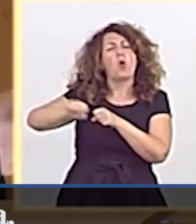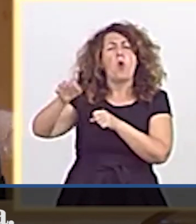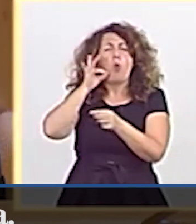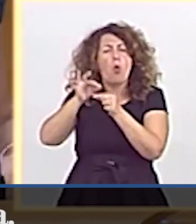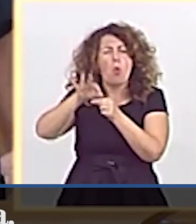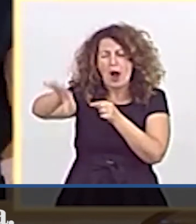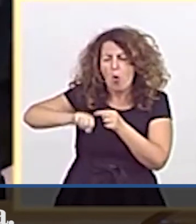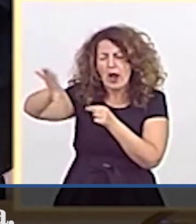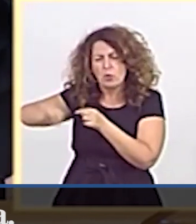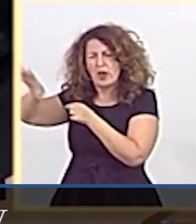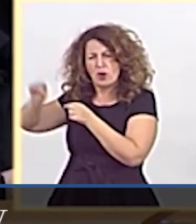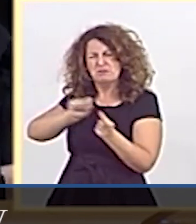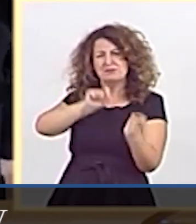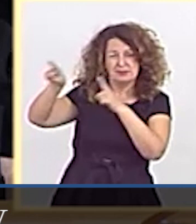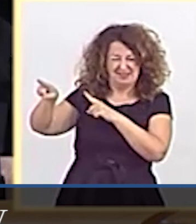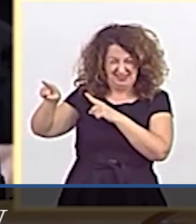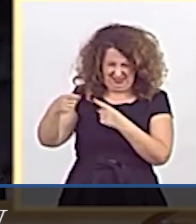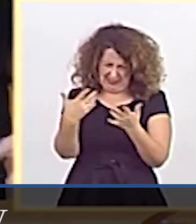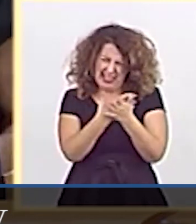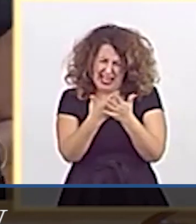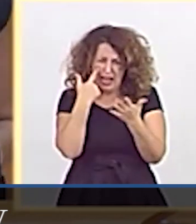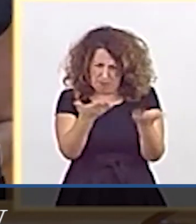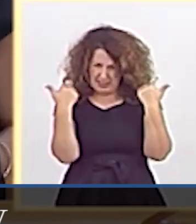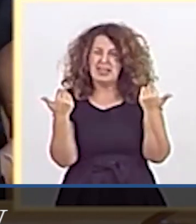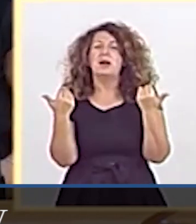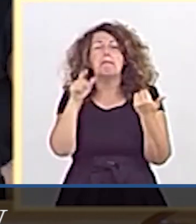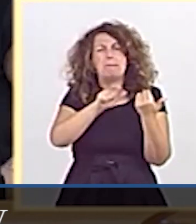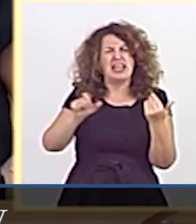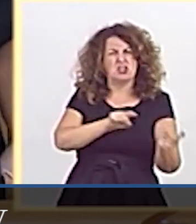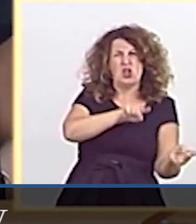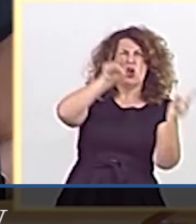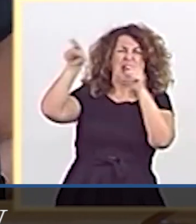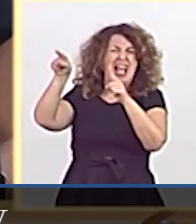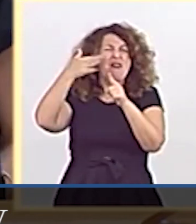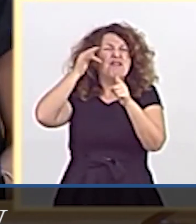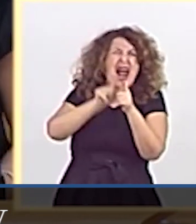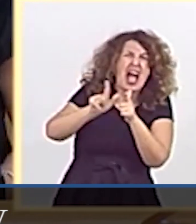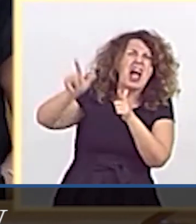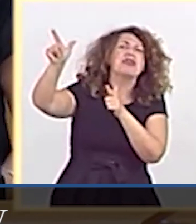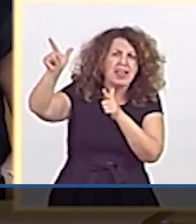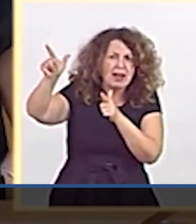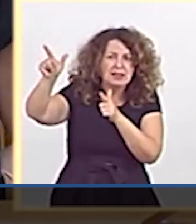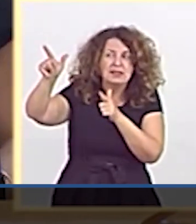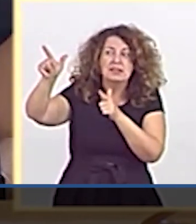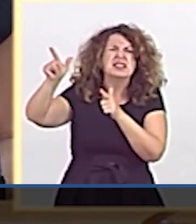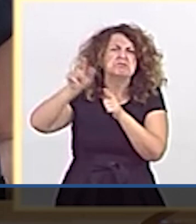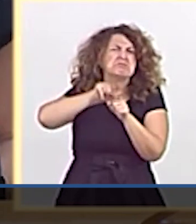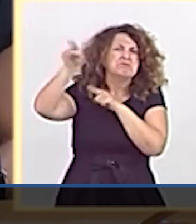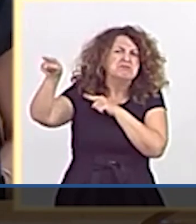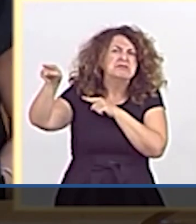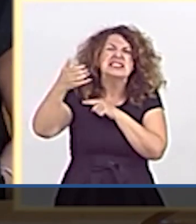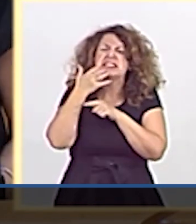¿Me puede explicar que miles de personas se vayan a trabajar muy lejos de su casa si, como usted dice,